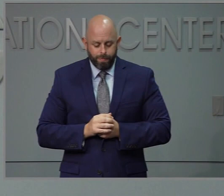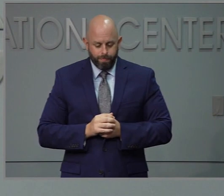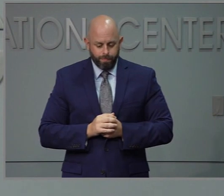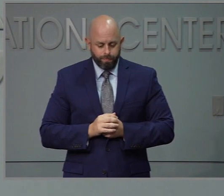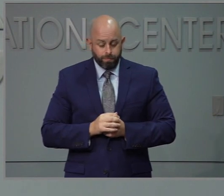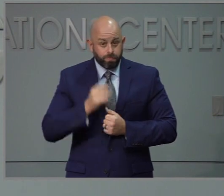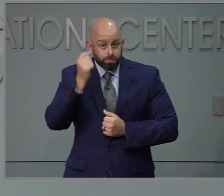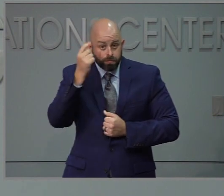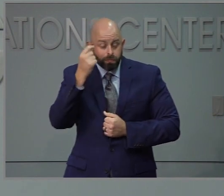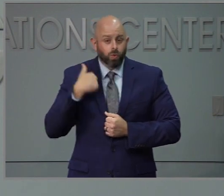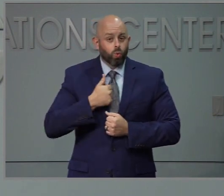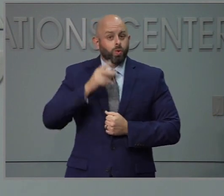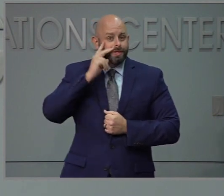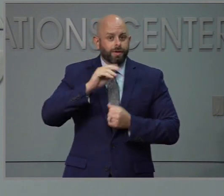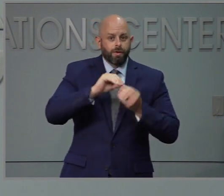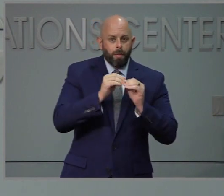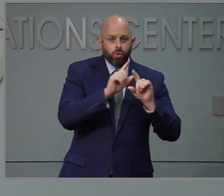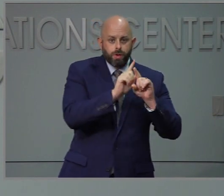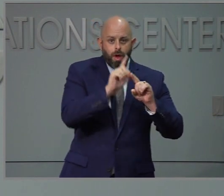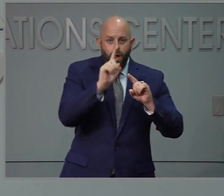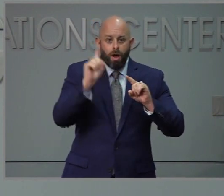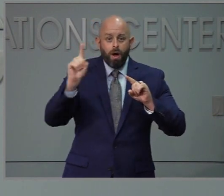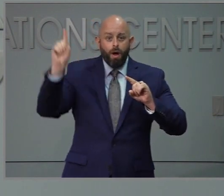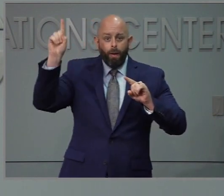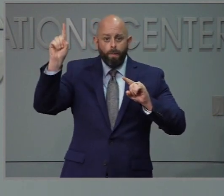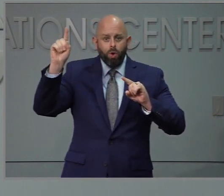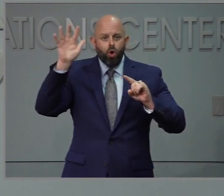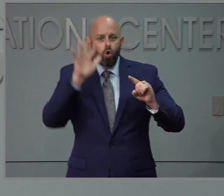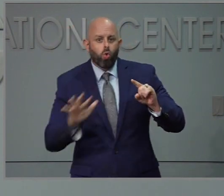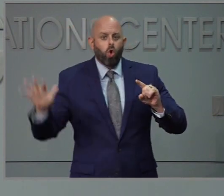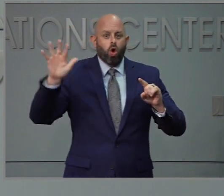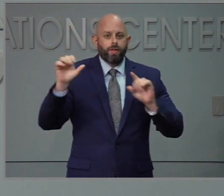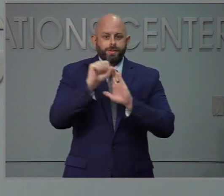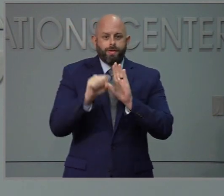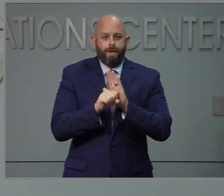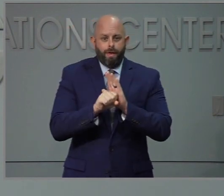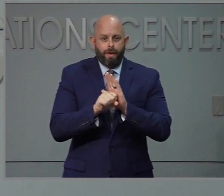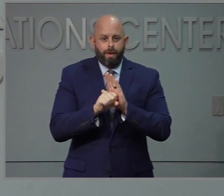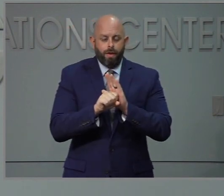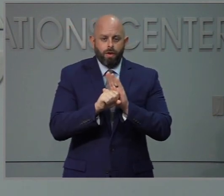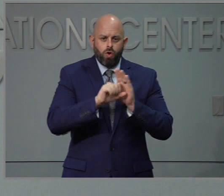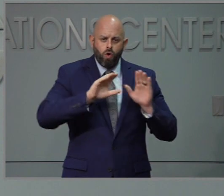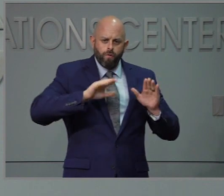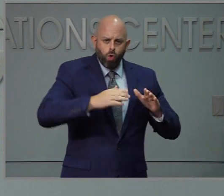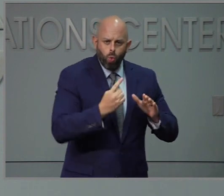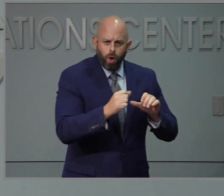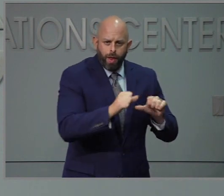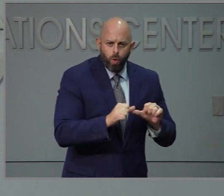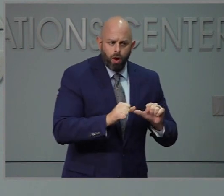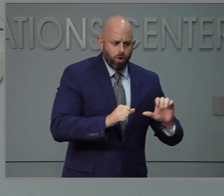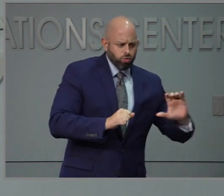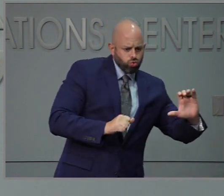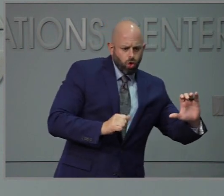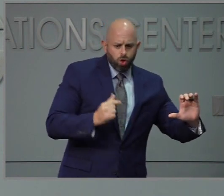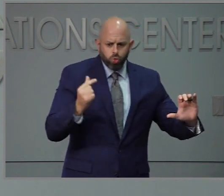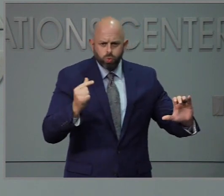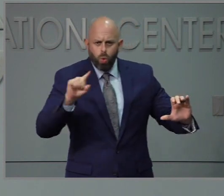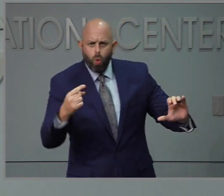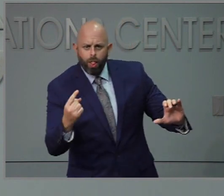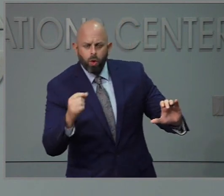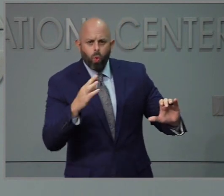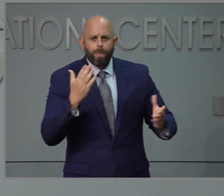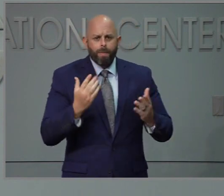en todo el estado no hay un solo sitio de mayor brote no te puedo decir que sucedió por algo. Mientras que en agosto sí